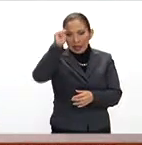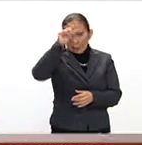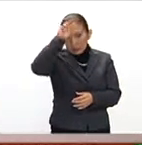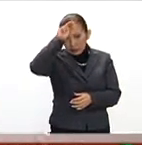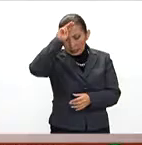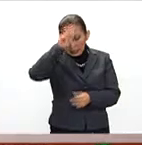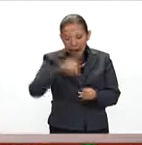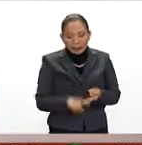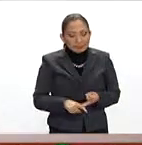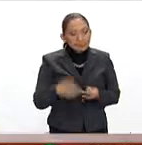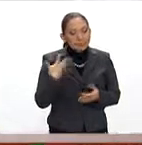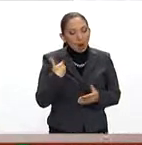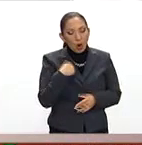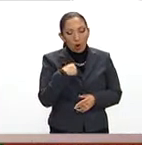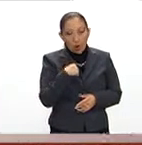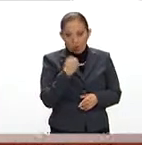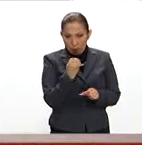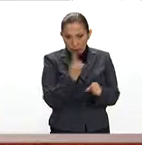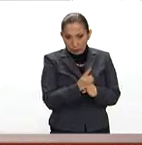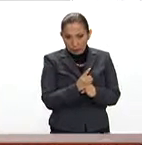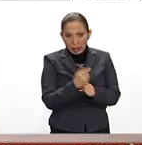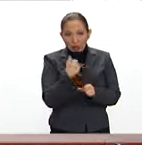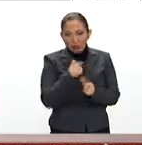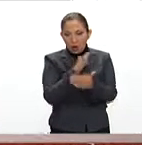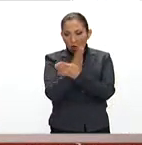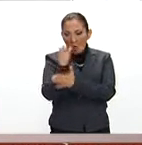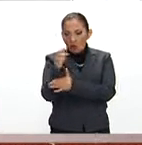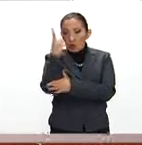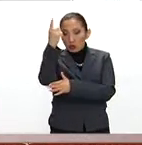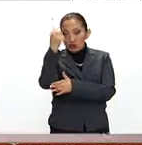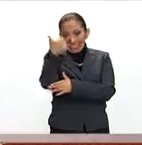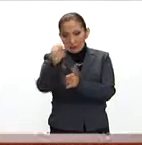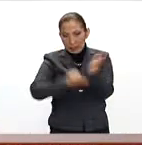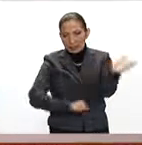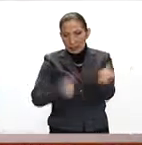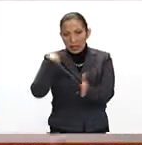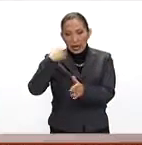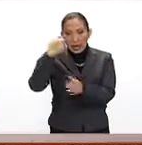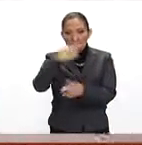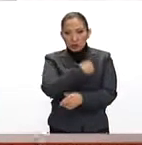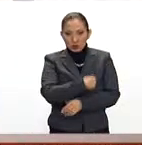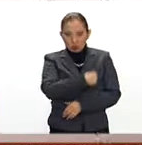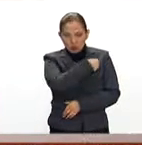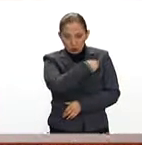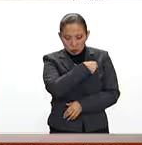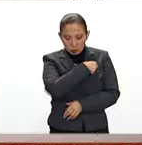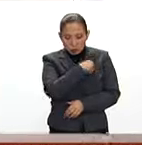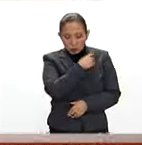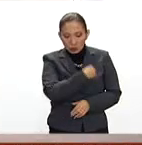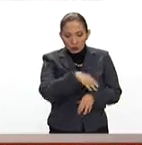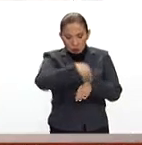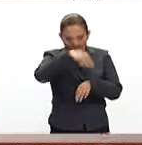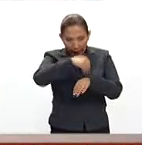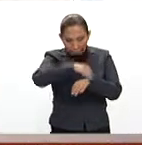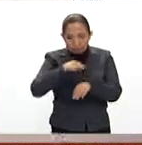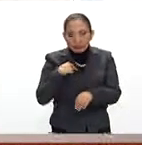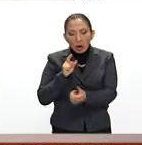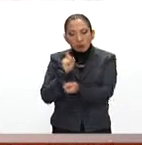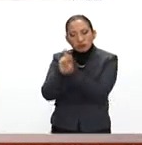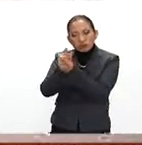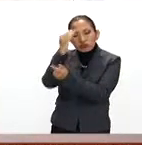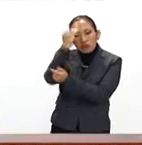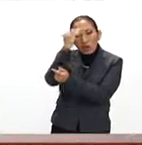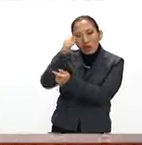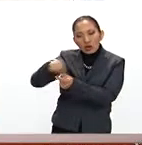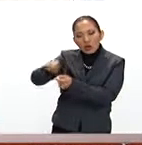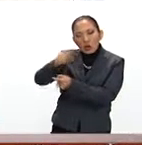cómo se te ocurrió lanzar este proyecto, con qué compañeros te reuniste, en fin, cómo llegaste hasta